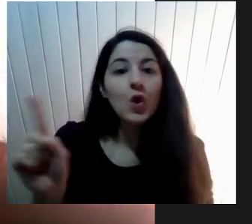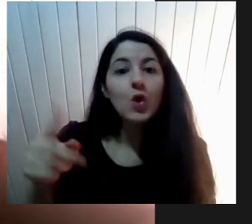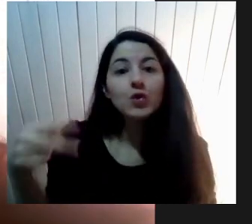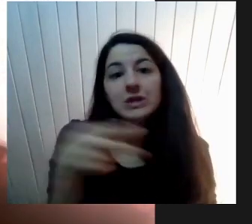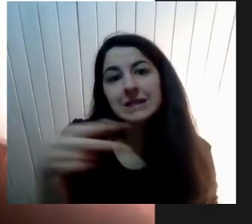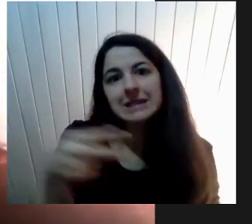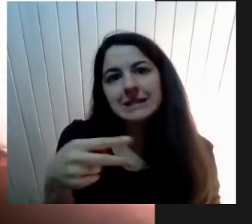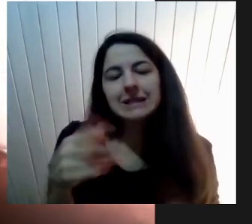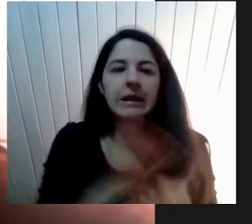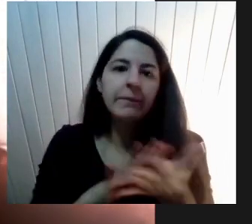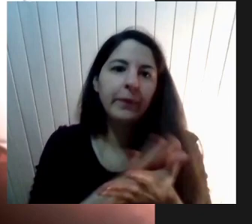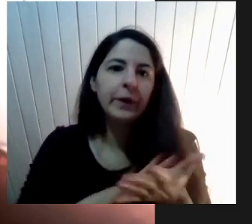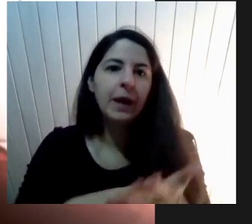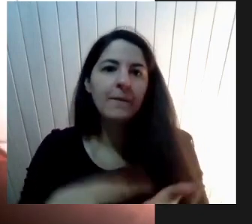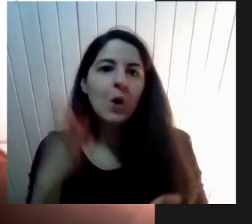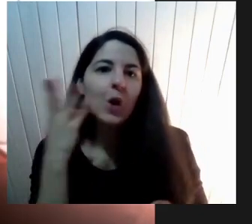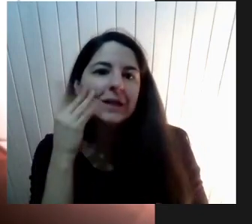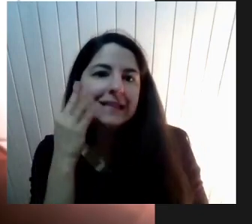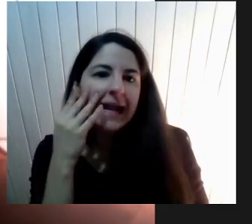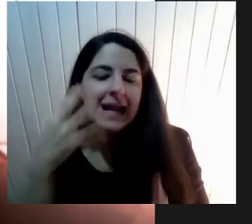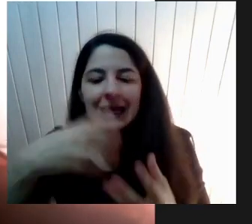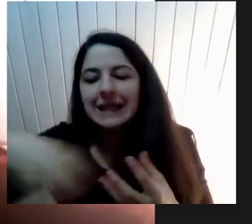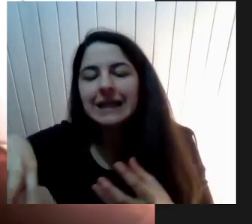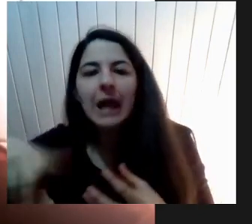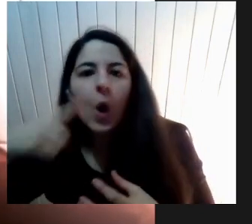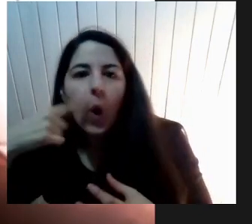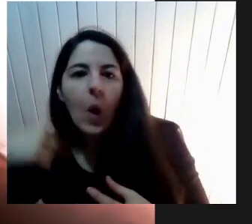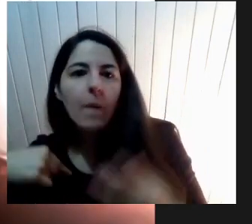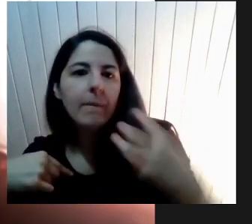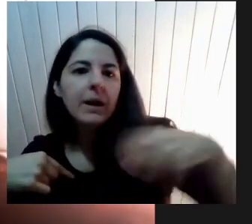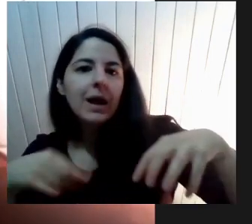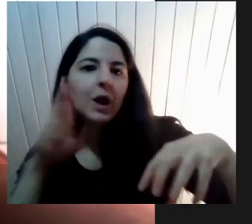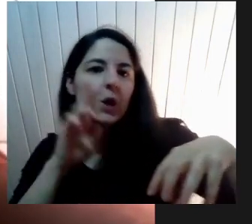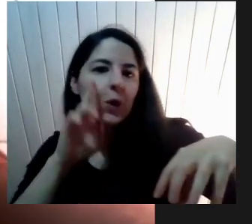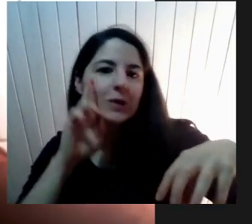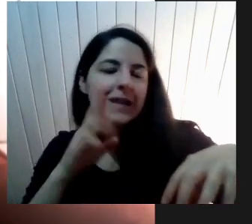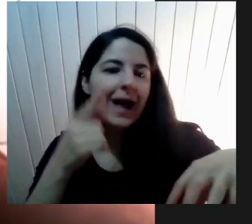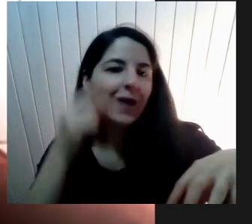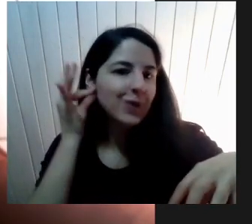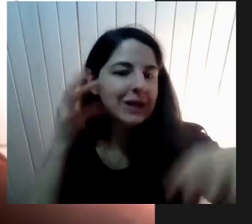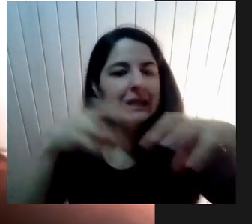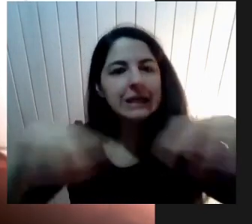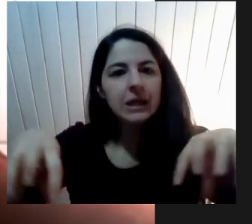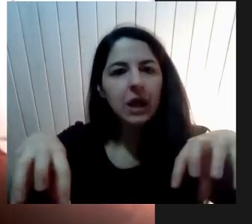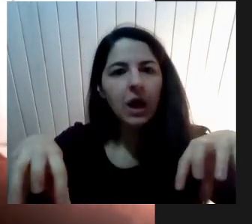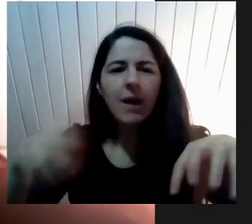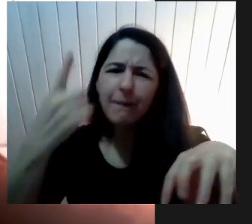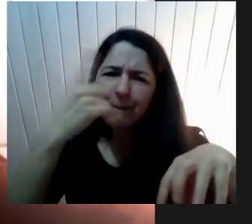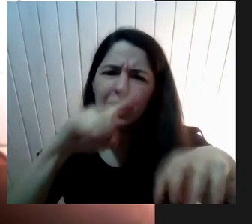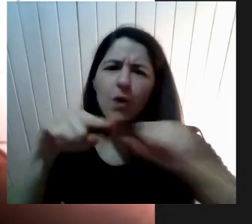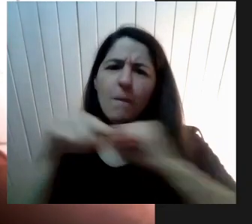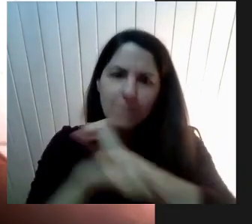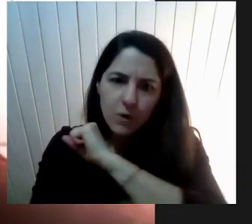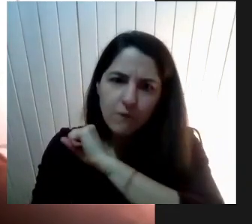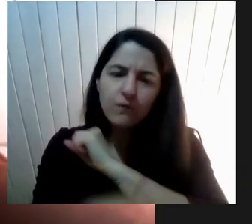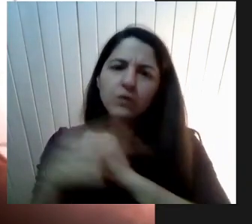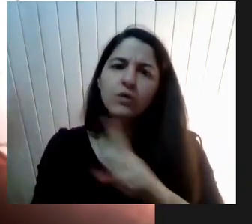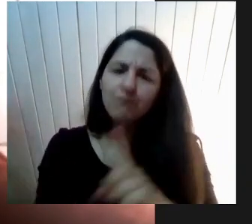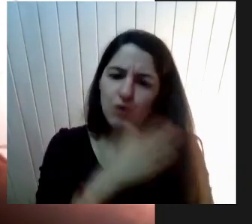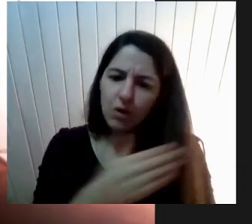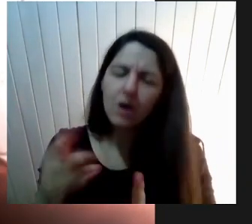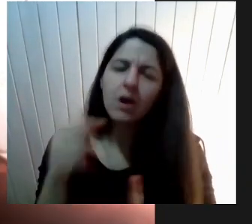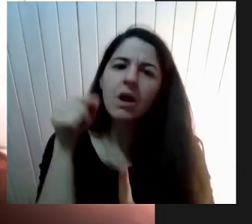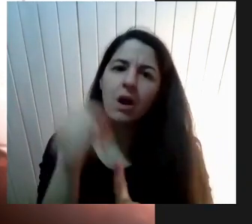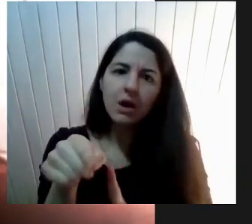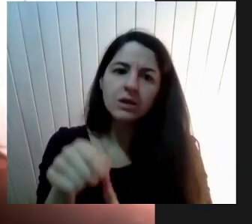niñas Y hasta nos quedamos En una primera superficie En una primera capa ¿Qué pasa con hablar La educación Sexista Como una violencia De género